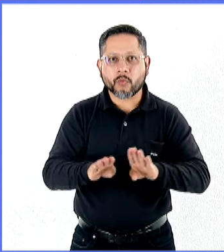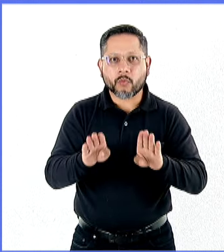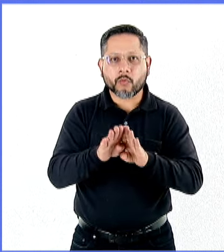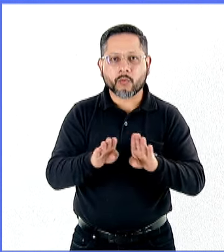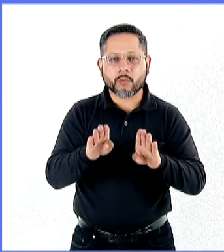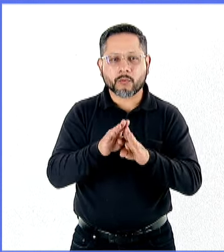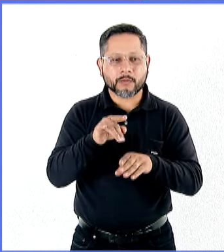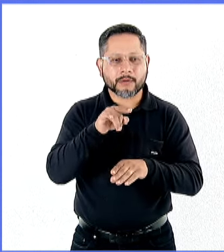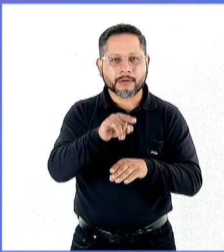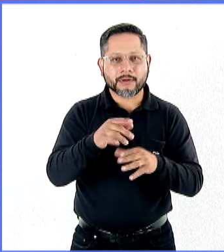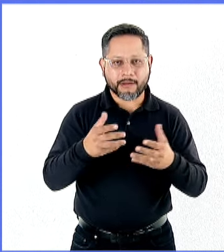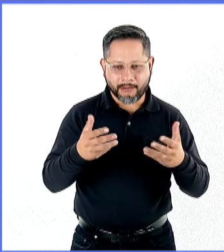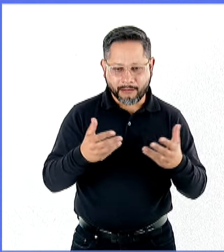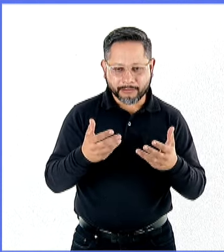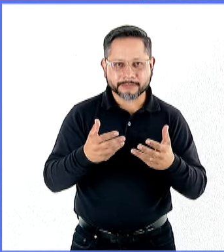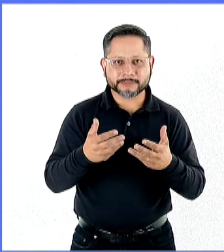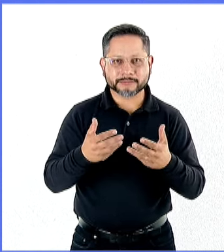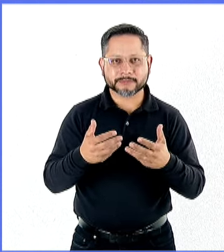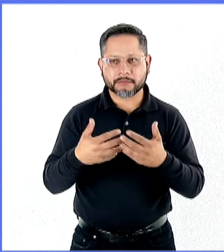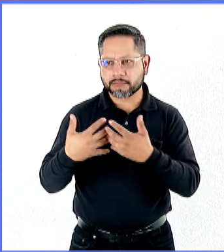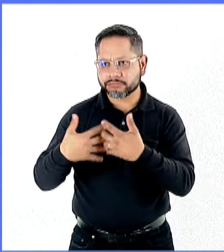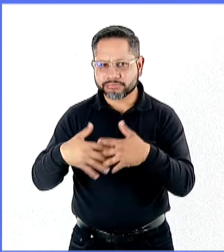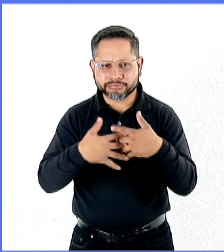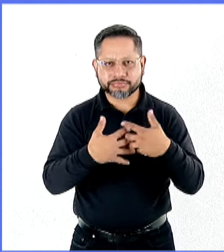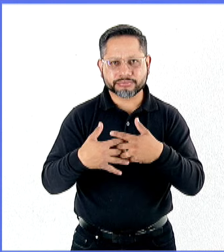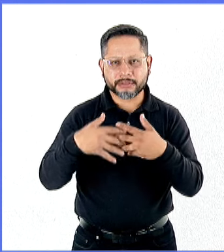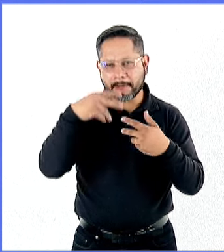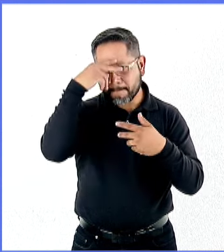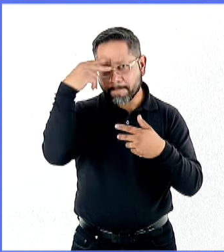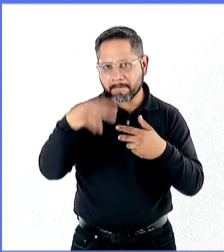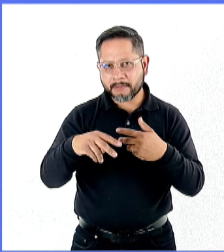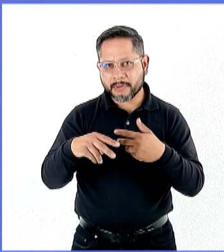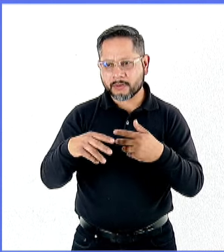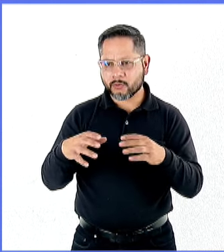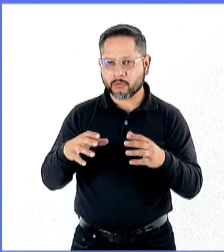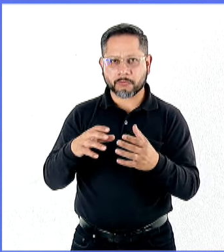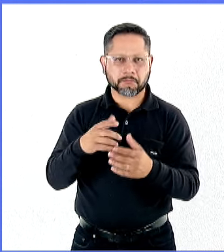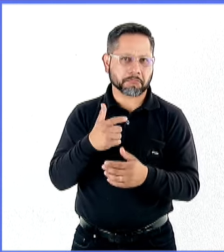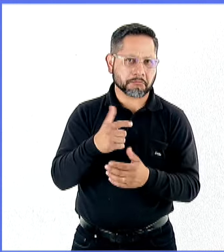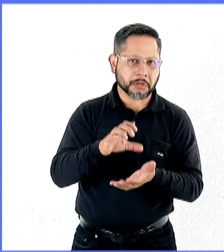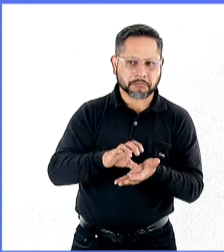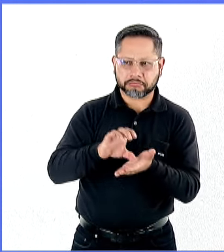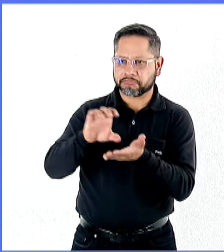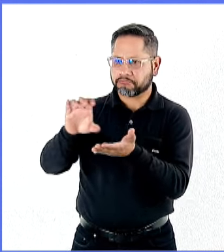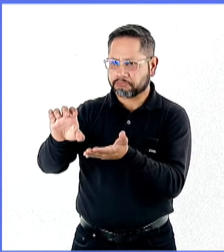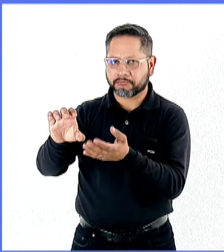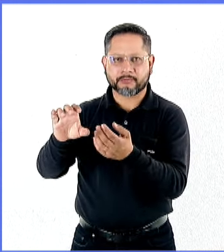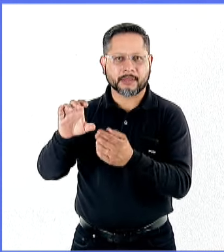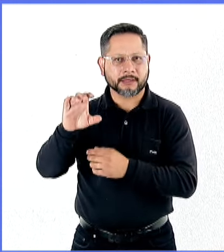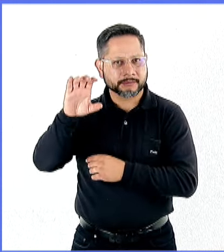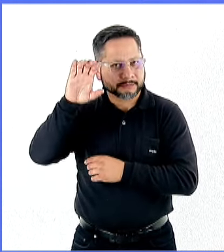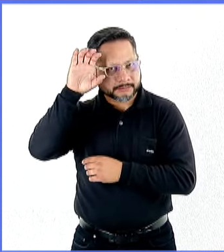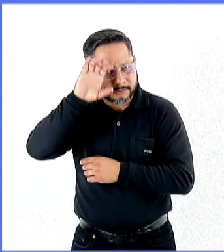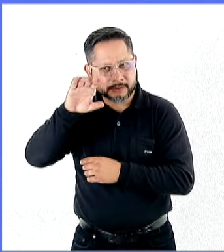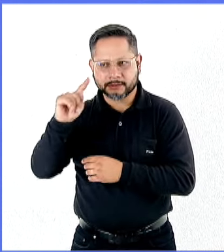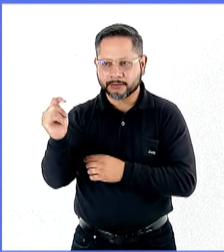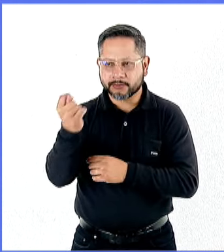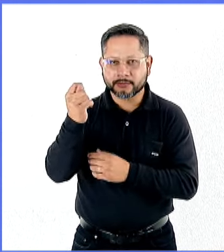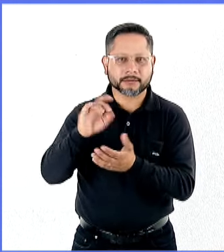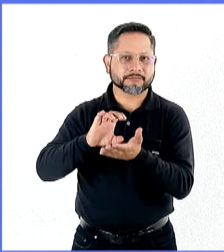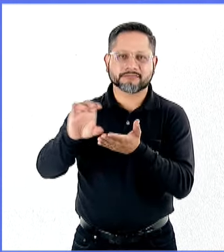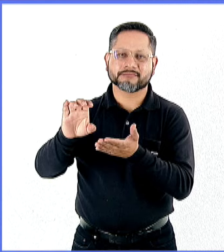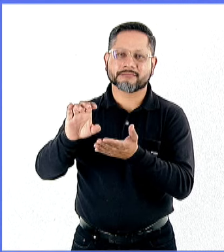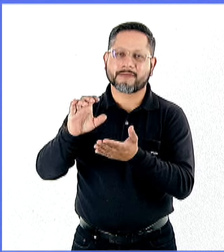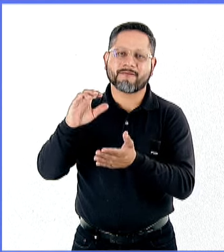en términos de producto que México dispone para ciencia y tecnología y por desgracia está muy abajo incluso de lo que se recomienda